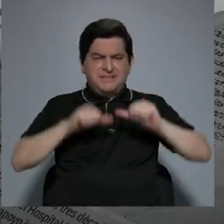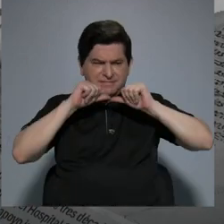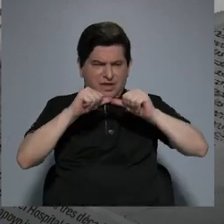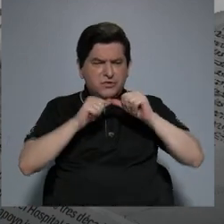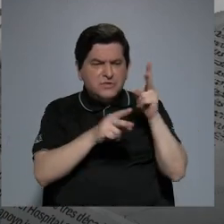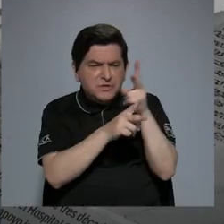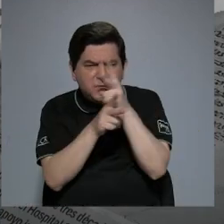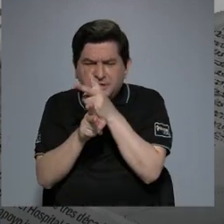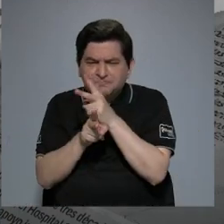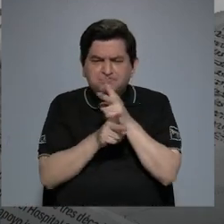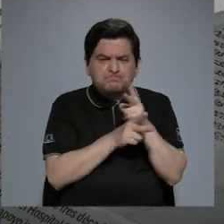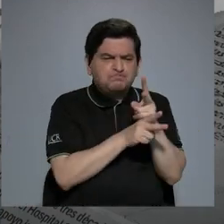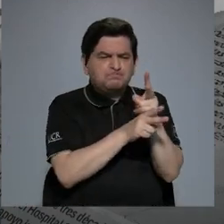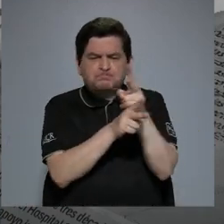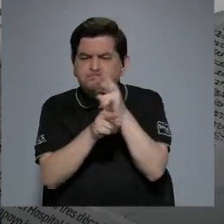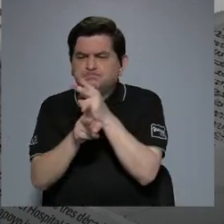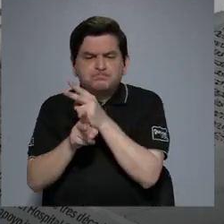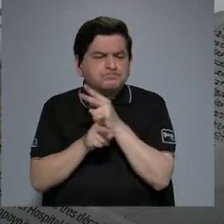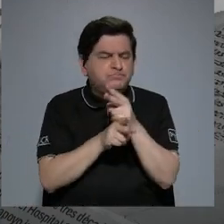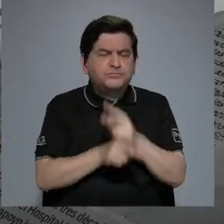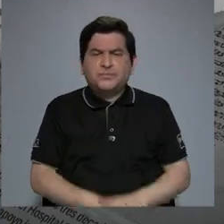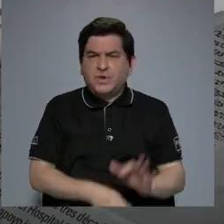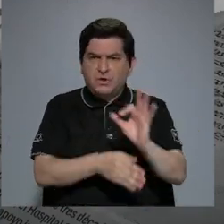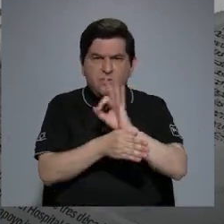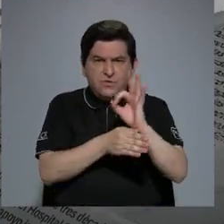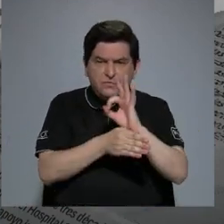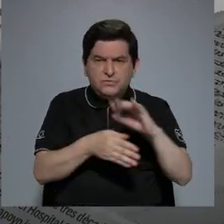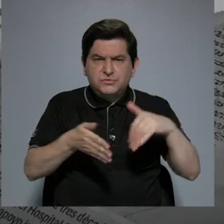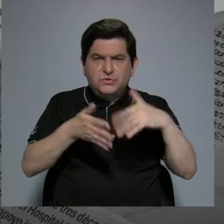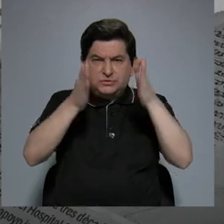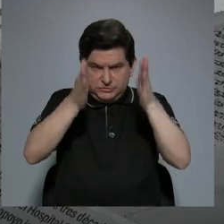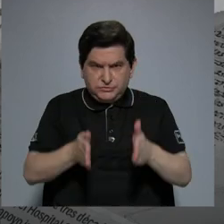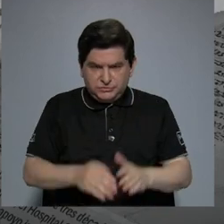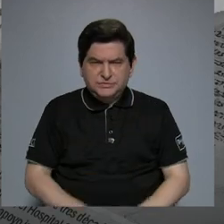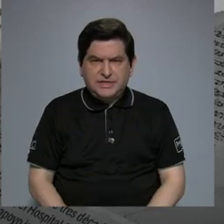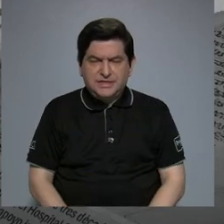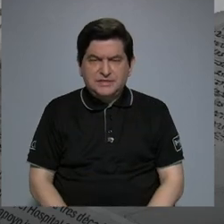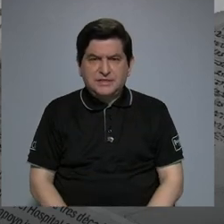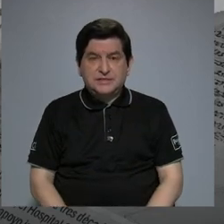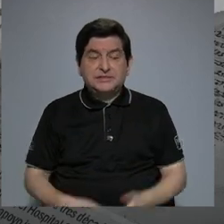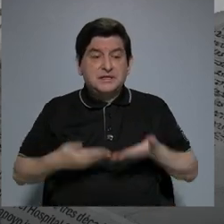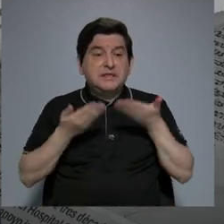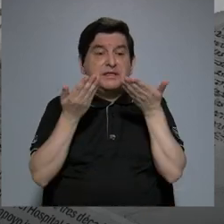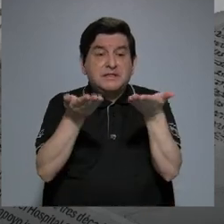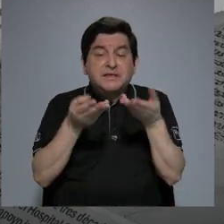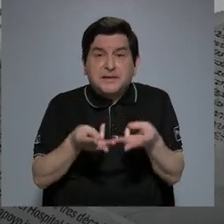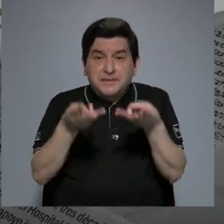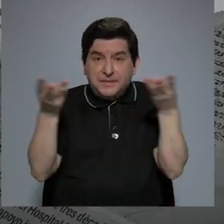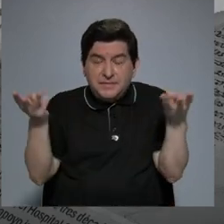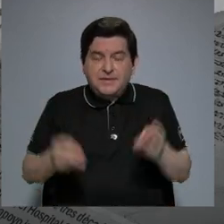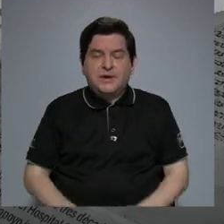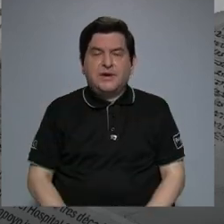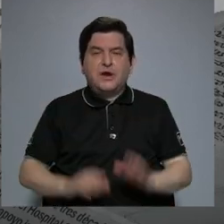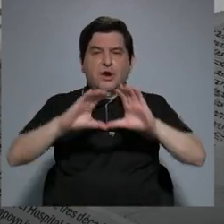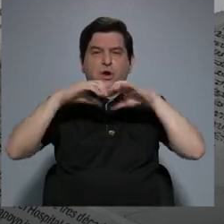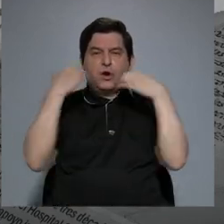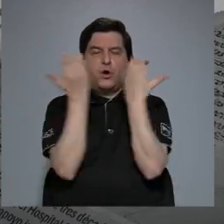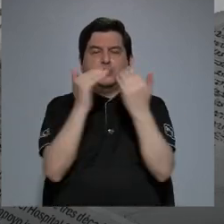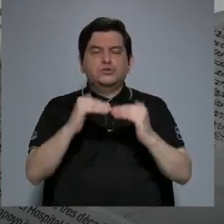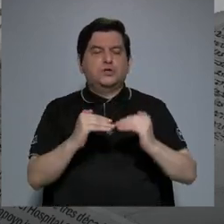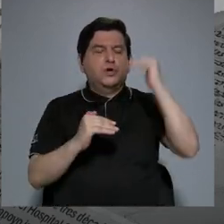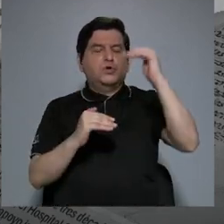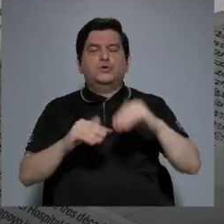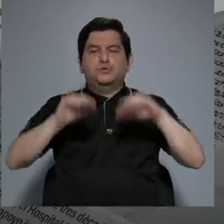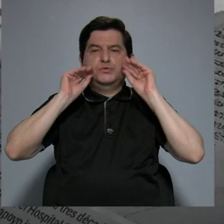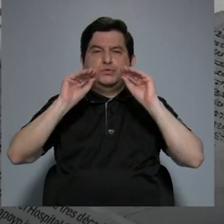monitoreando el desempeño de los estudiantes para darles insumos al Consejo Superior de Educación